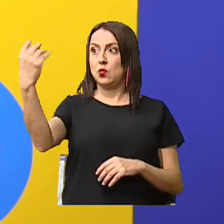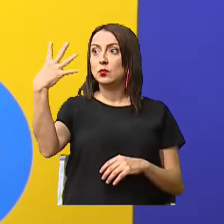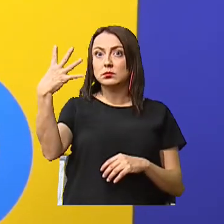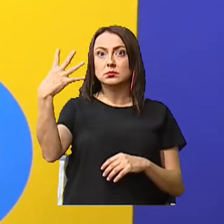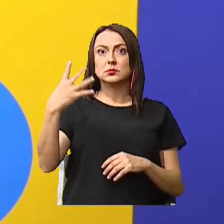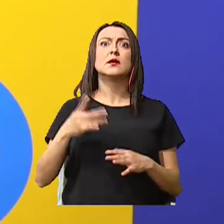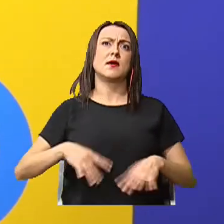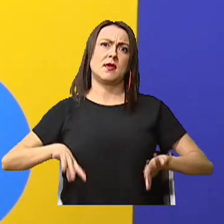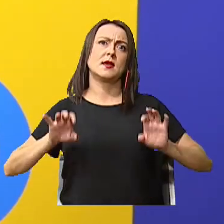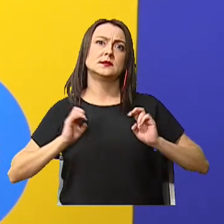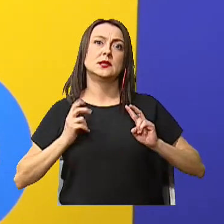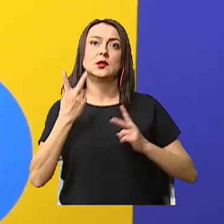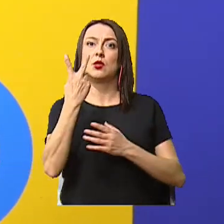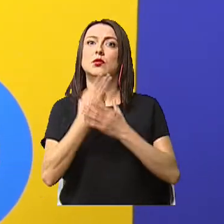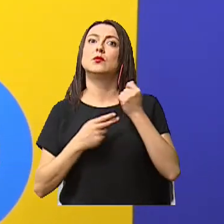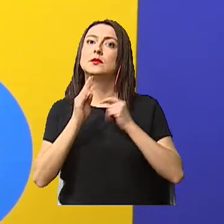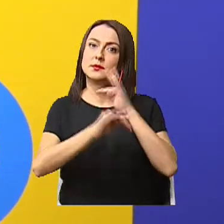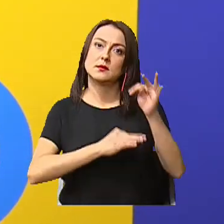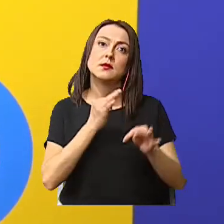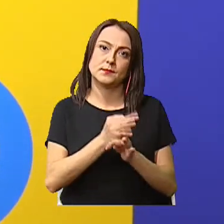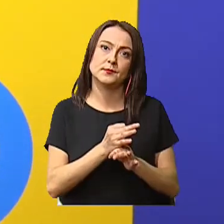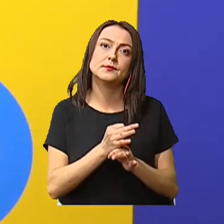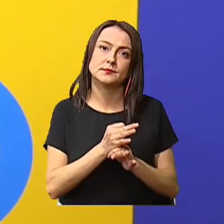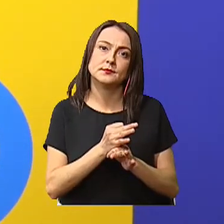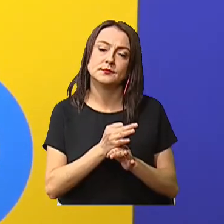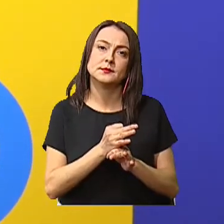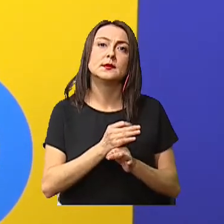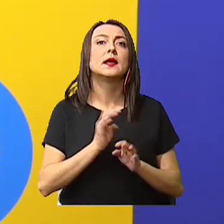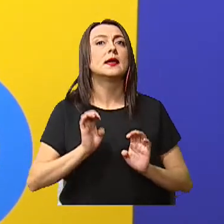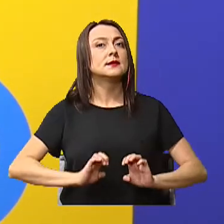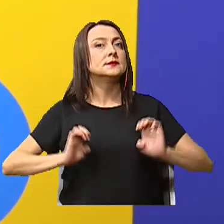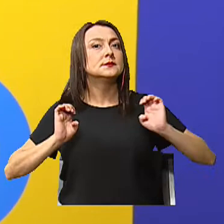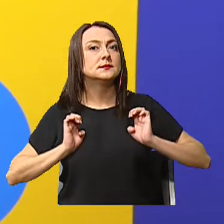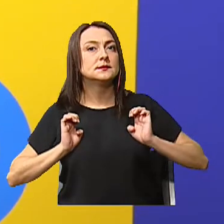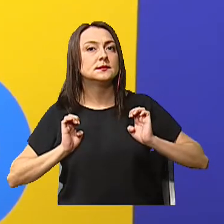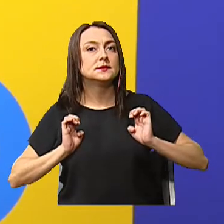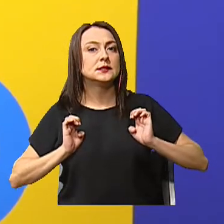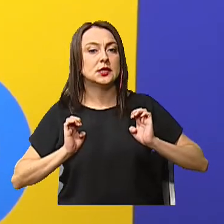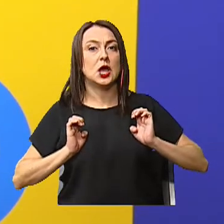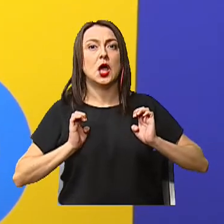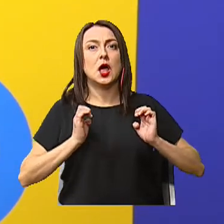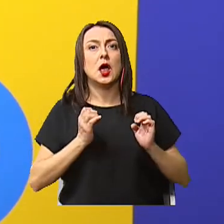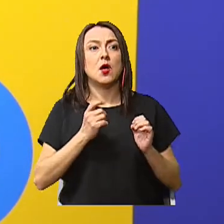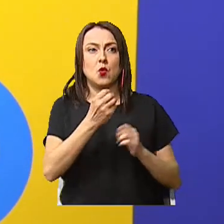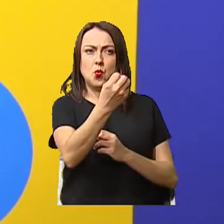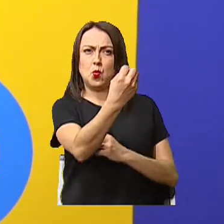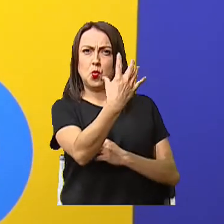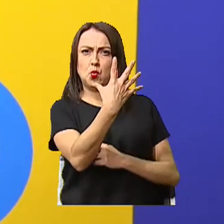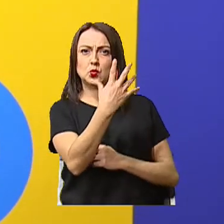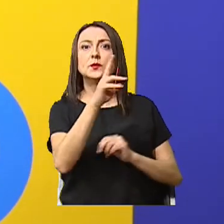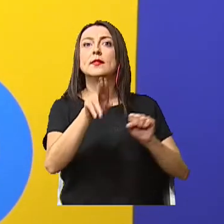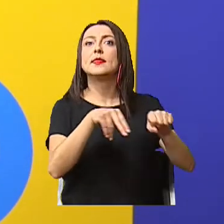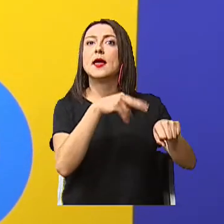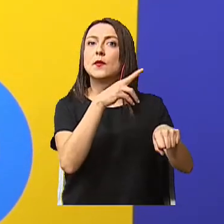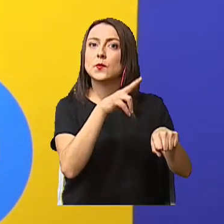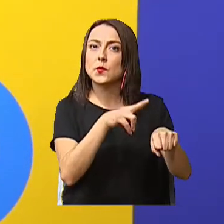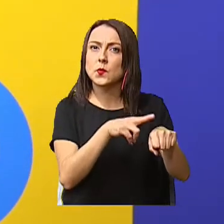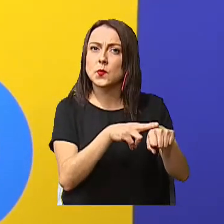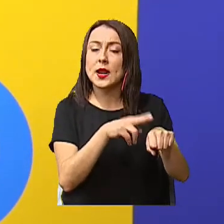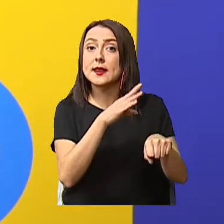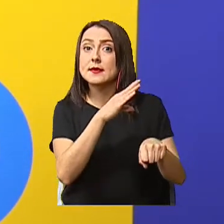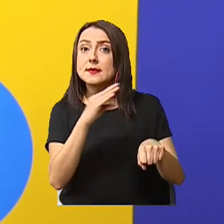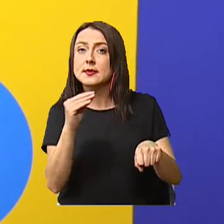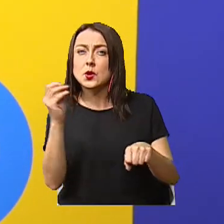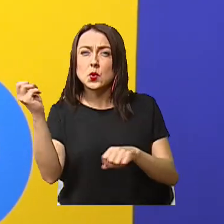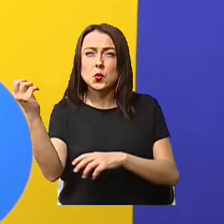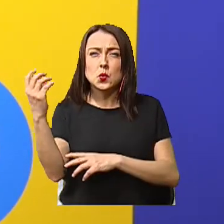existe en dos tipos, ¿verdad? Que existe una fuente de luz natural y existe